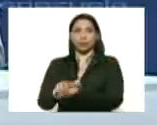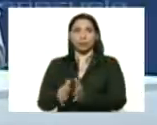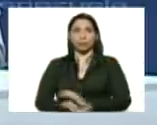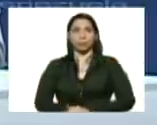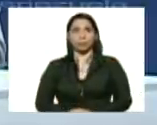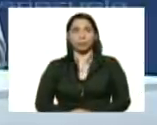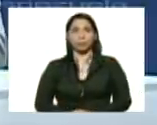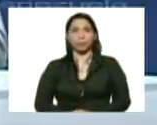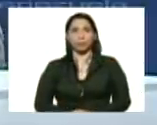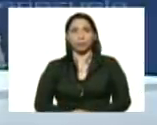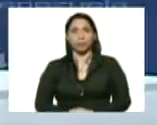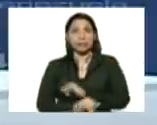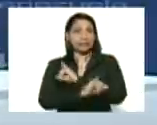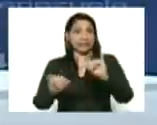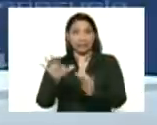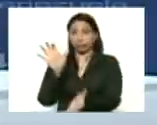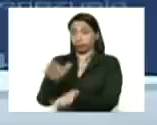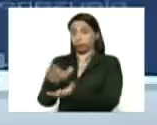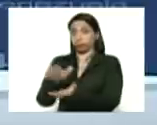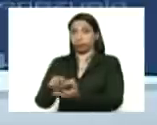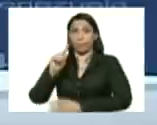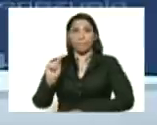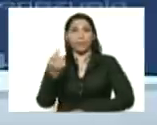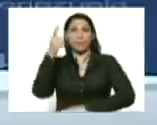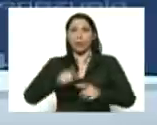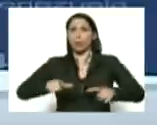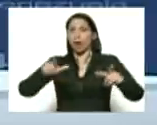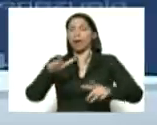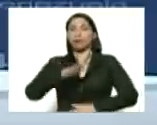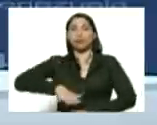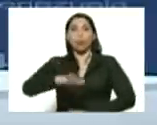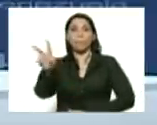Ya Nueva Esparta pasa al primer lugar en todo el país.